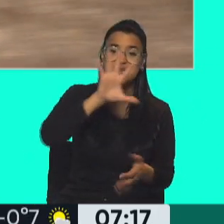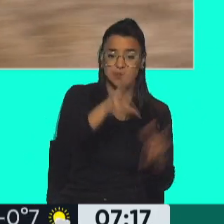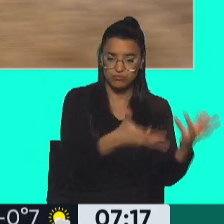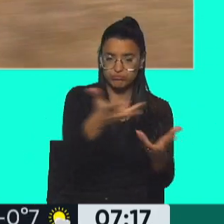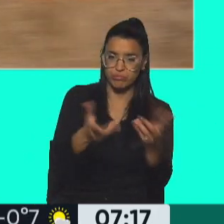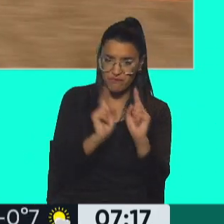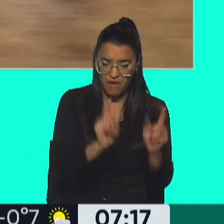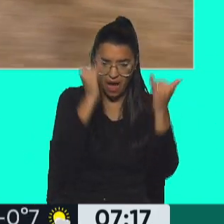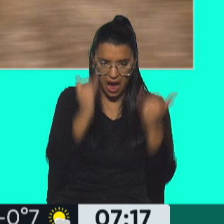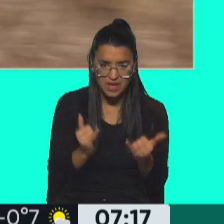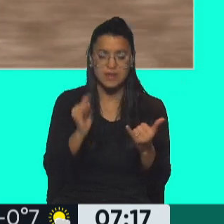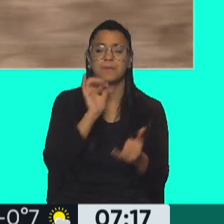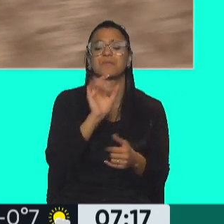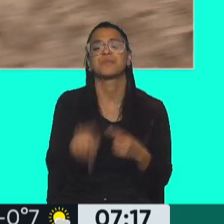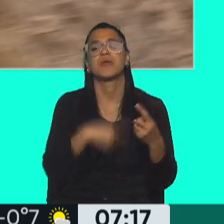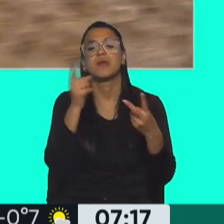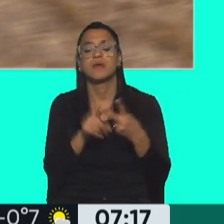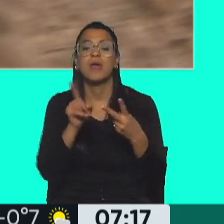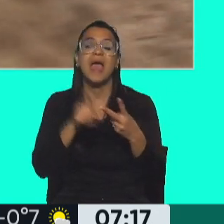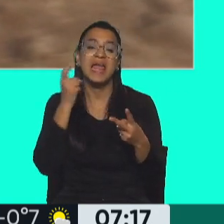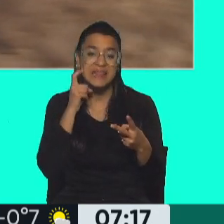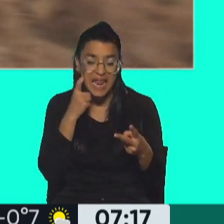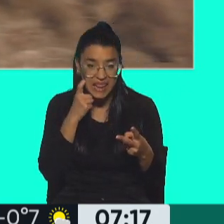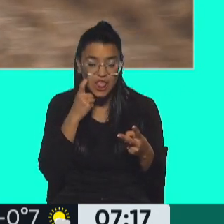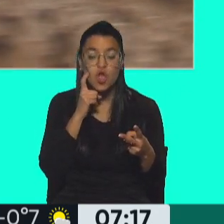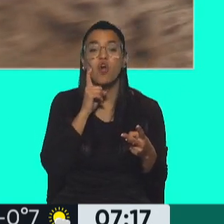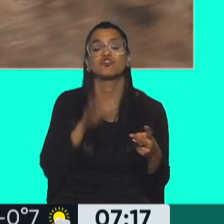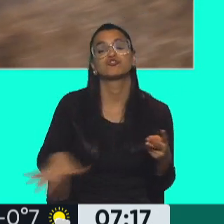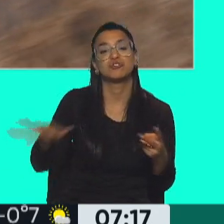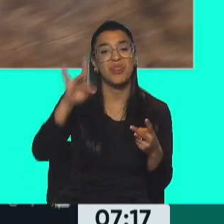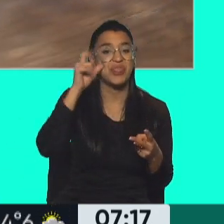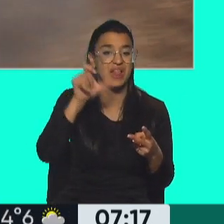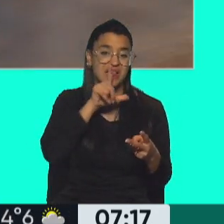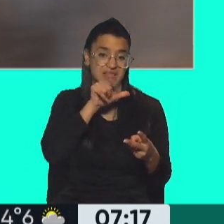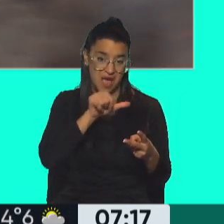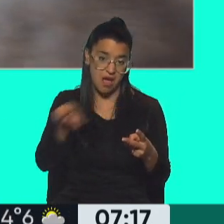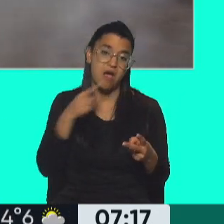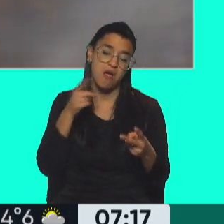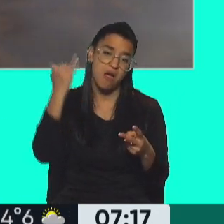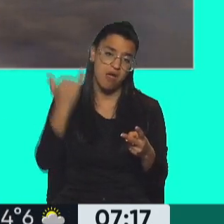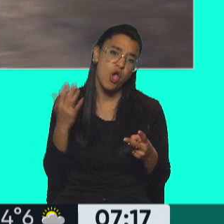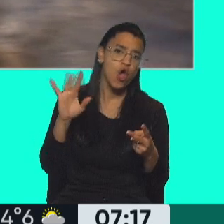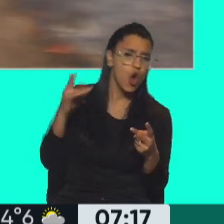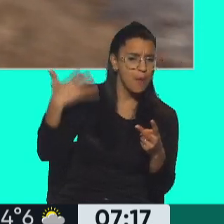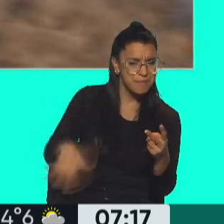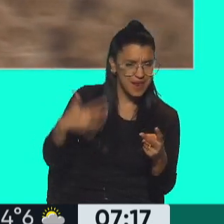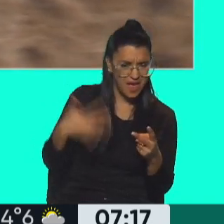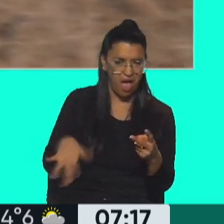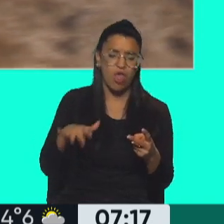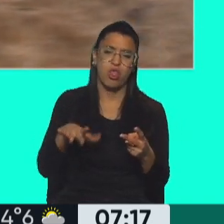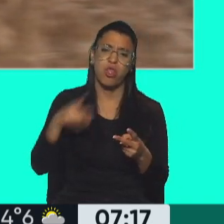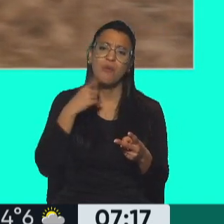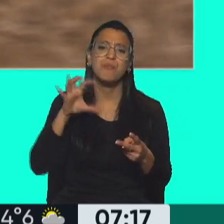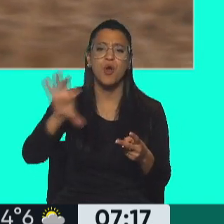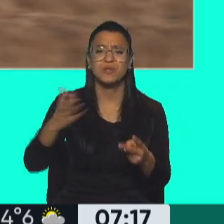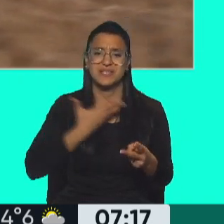activos, cinco. Uno en Entre Ríos, en la zona del Delta, que complica todos estos días a la